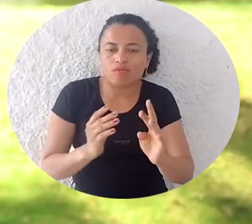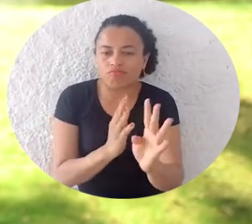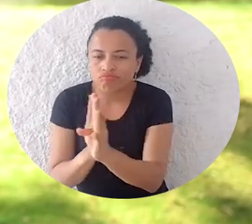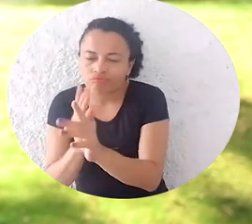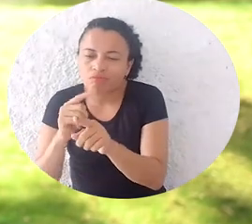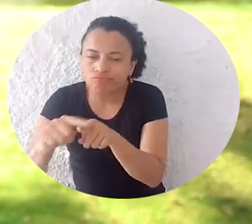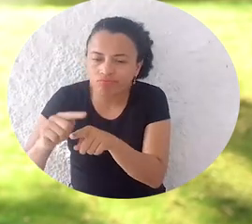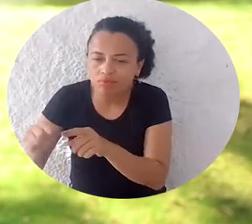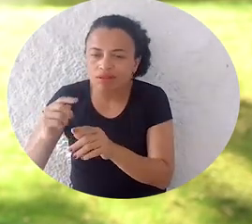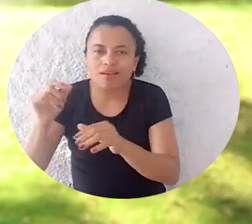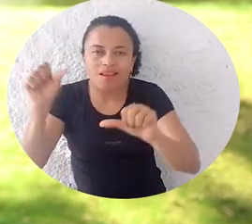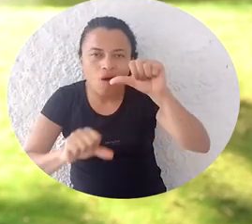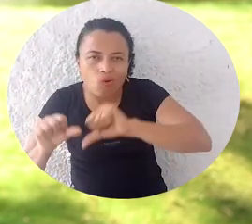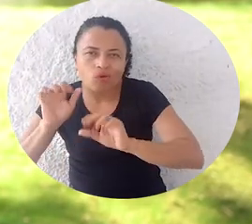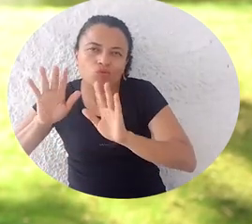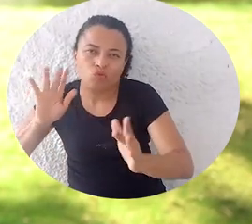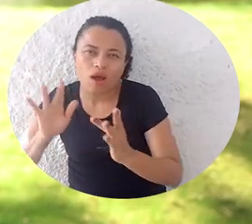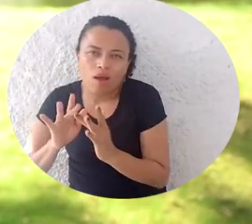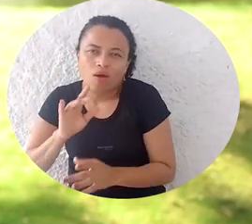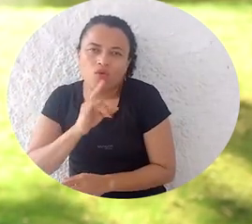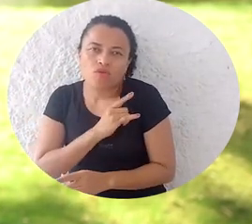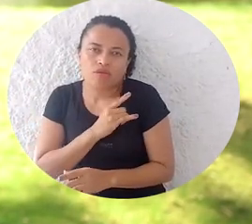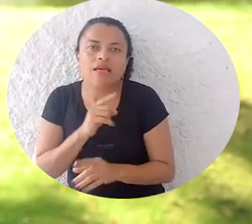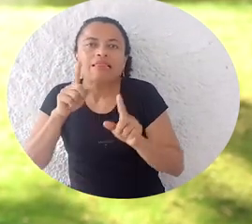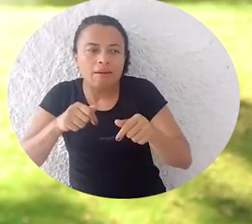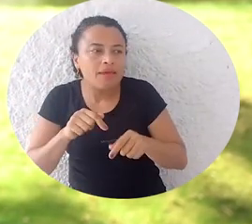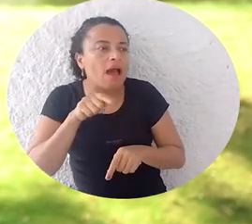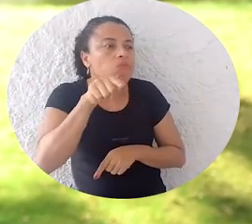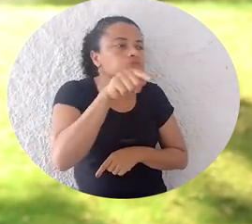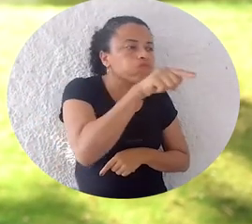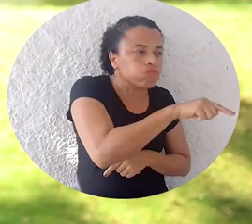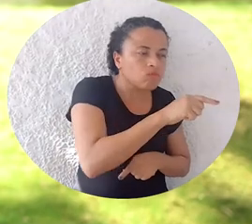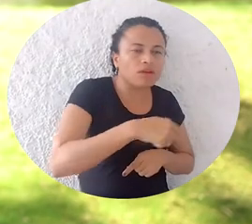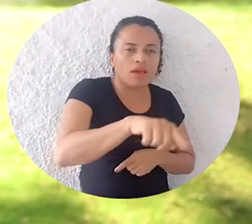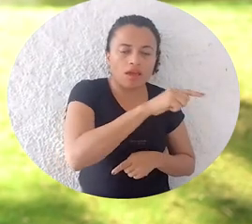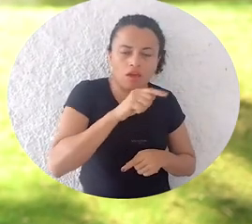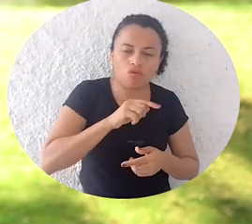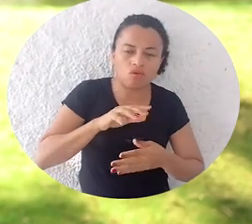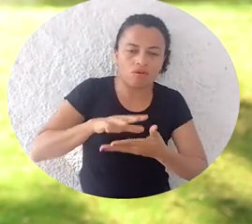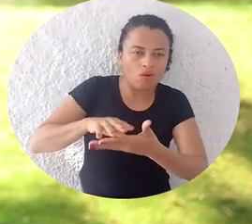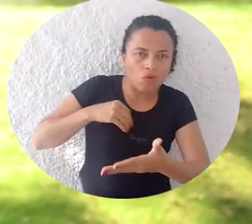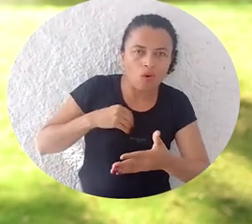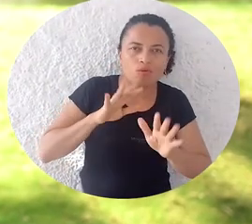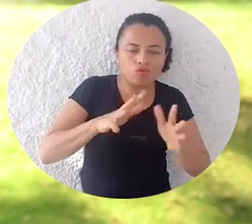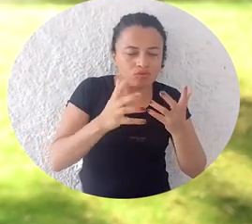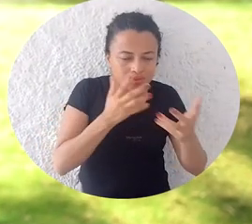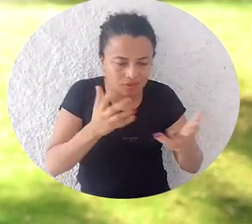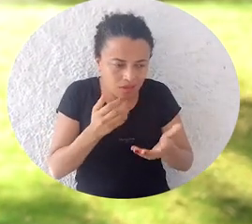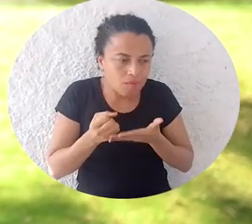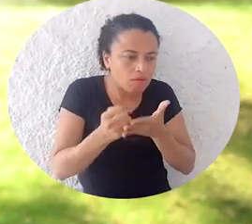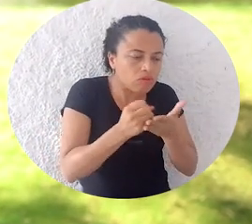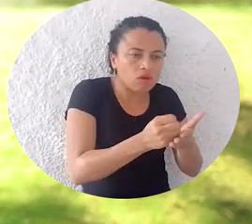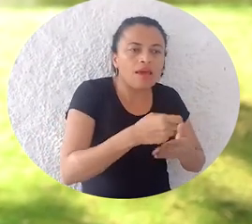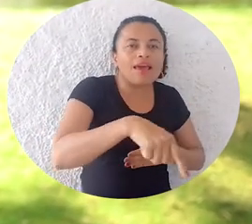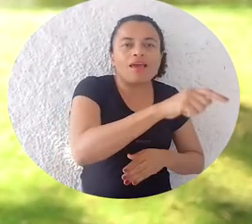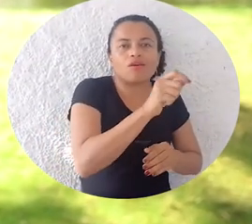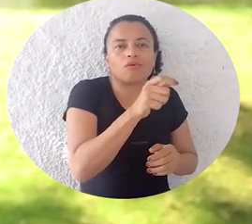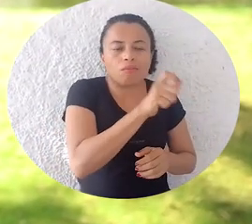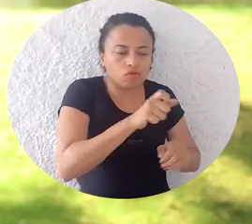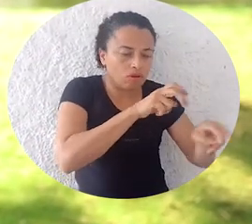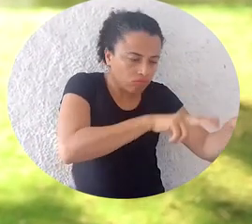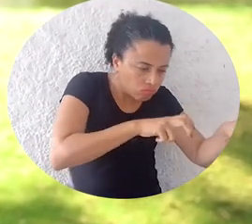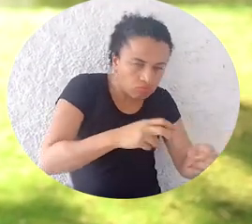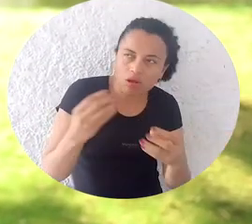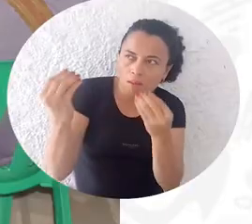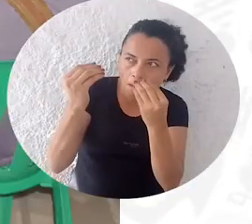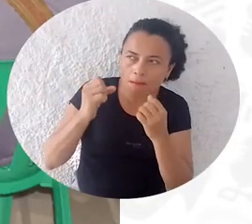se quede en la granja o en los laboratorios de la universidad, sino que llegue allá. Y por eso la implementación de estos sistemas no solo sirve para que los productores que van